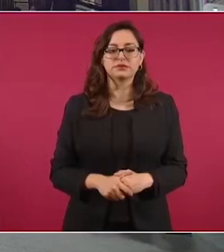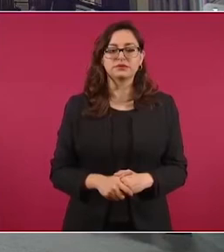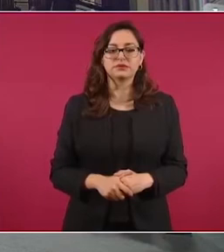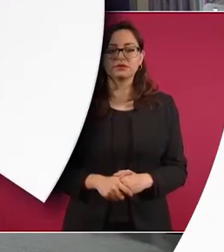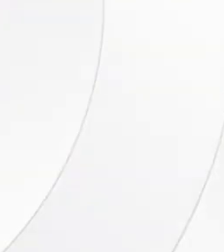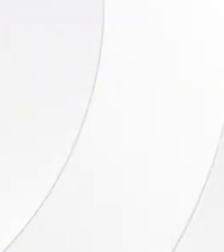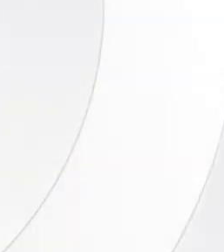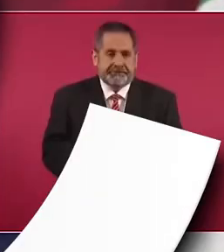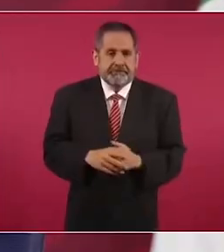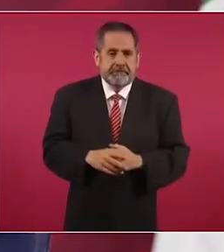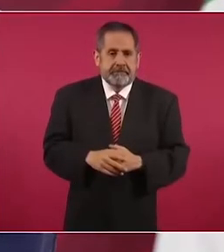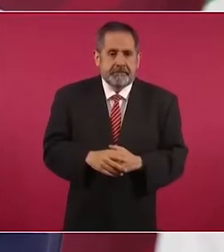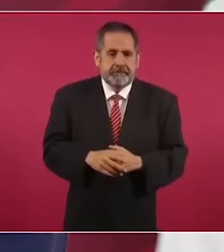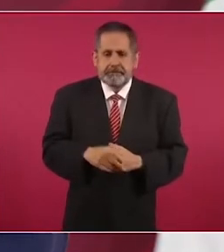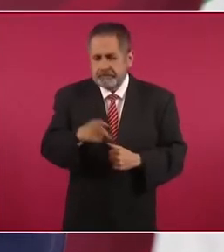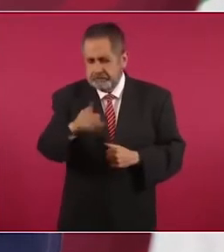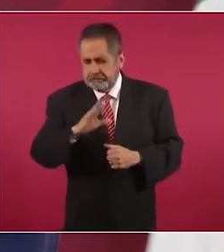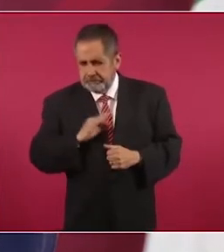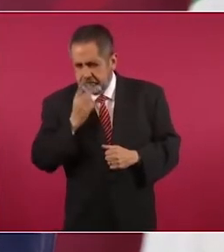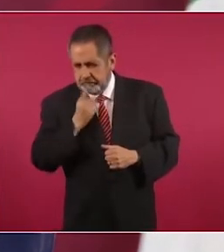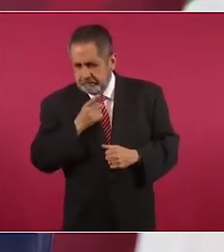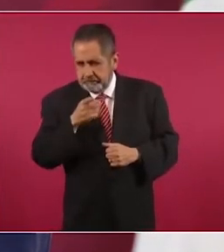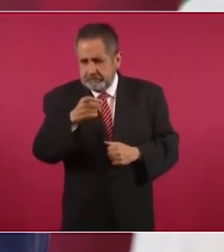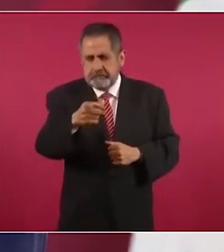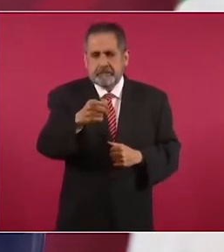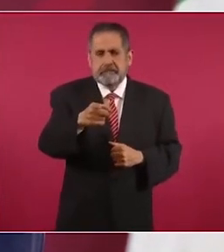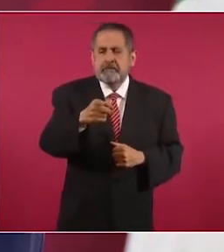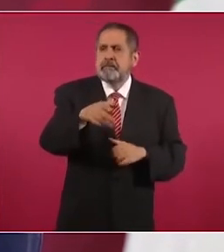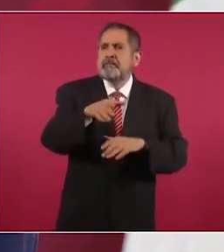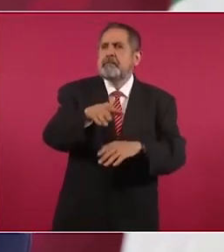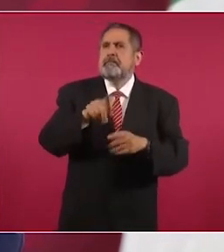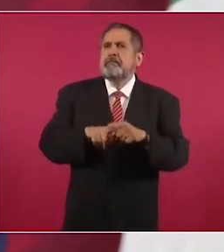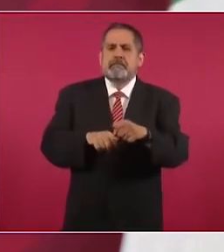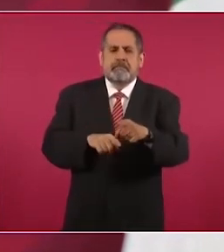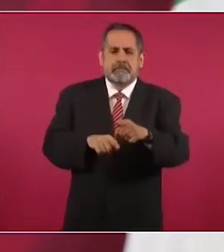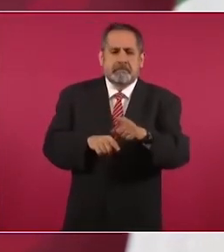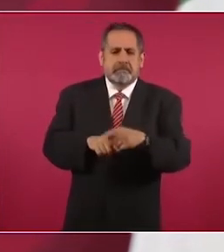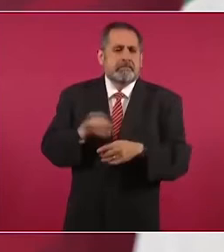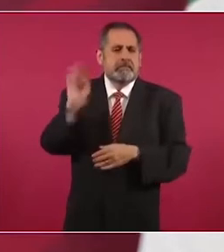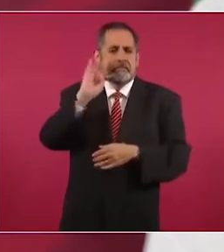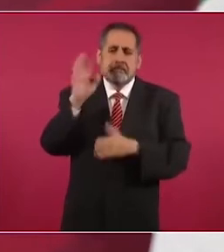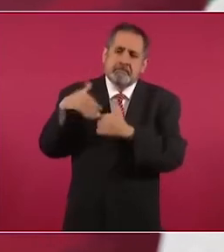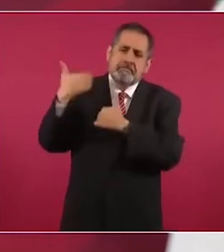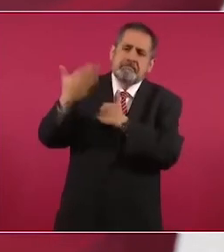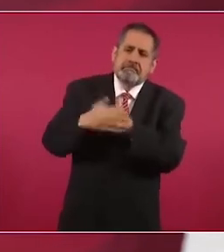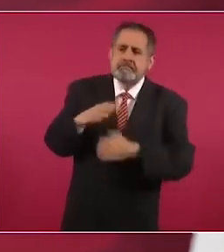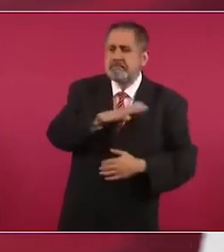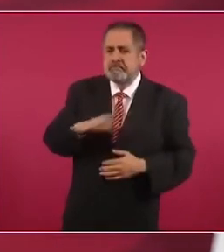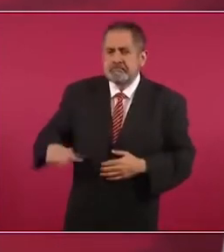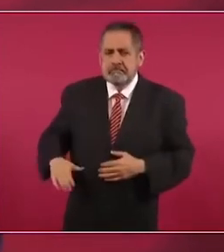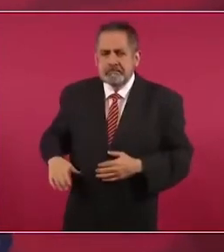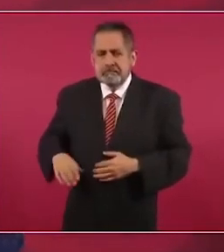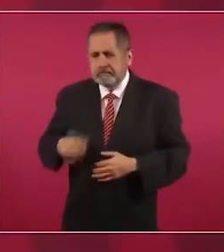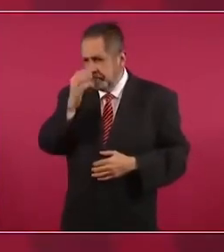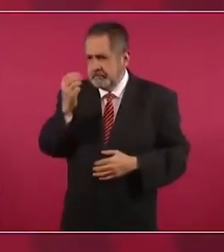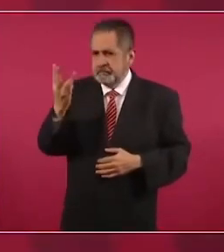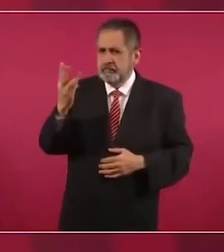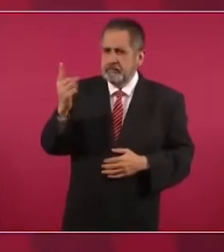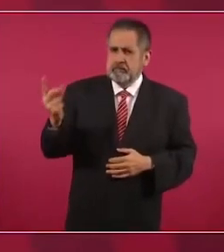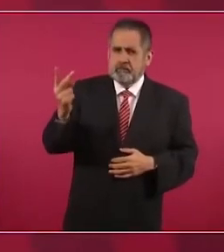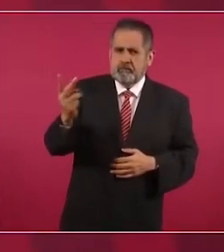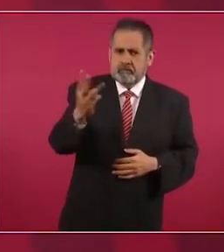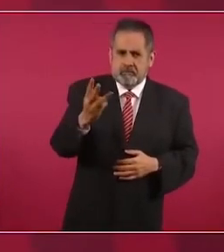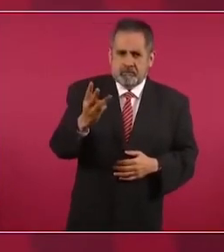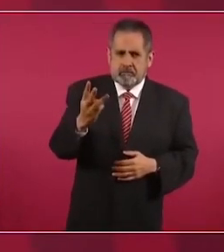Muy buenos días. Decías de los posibles candidatos nuestros, son tres y